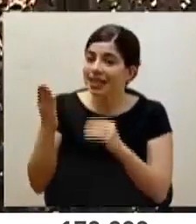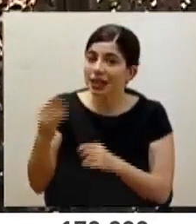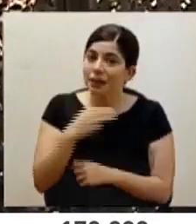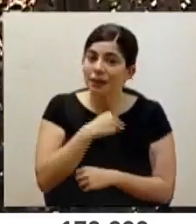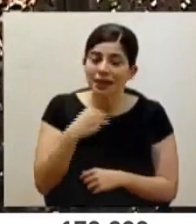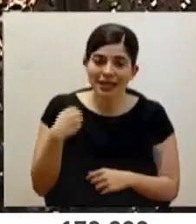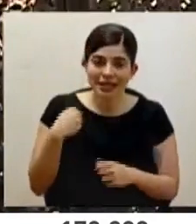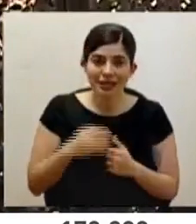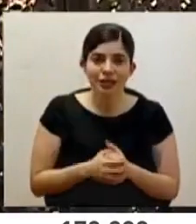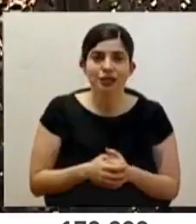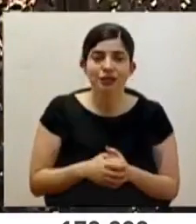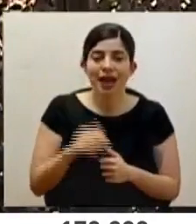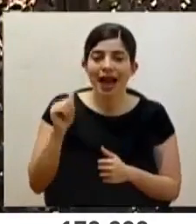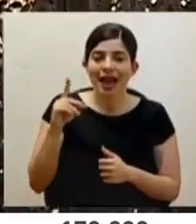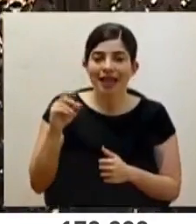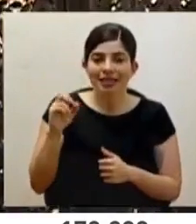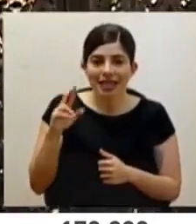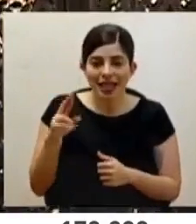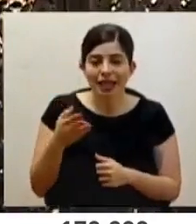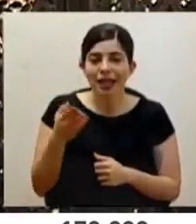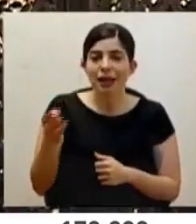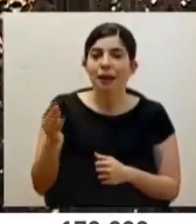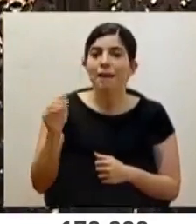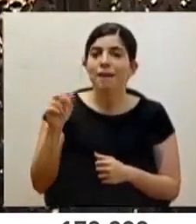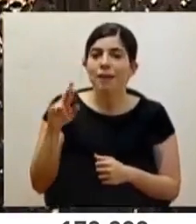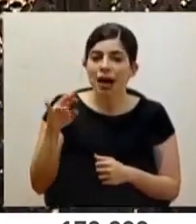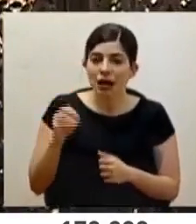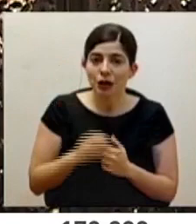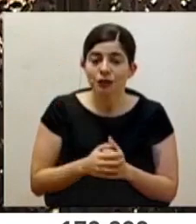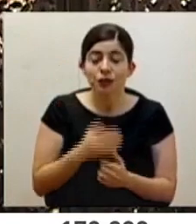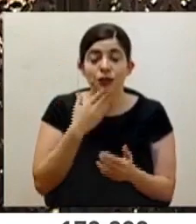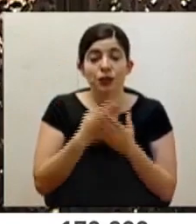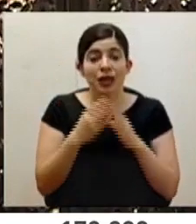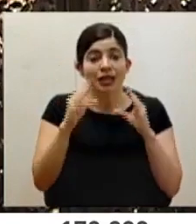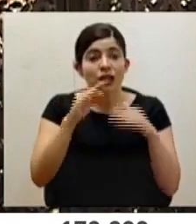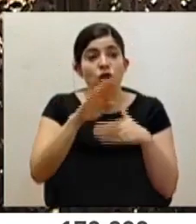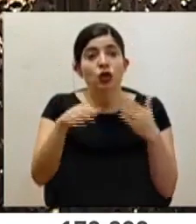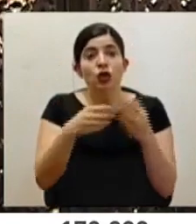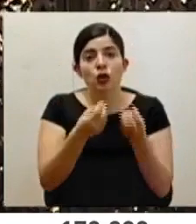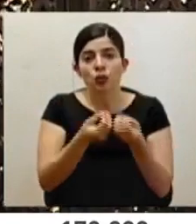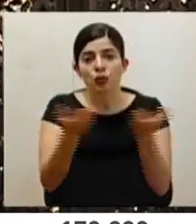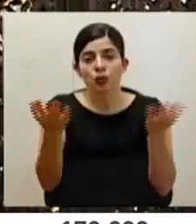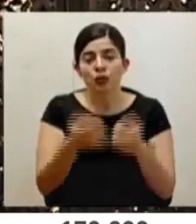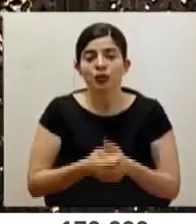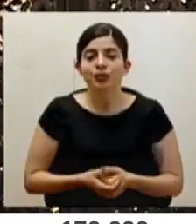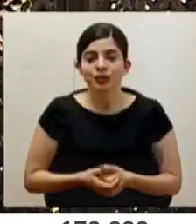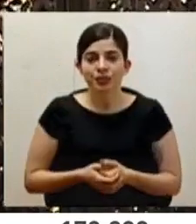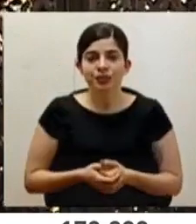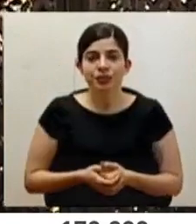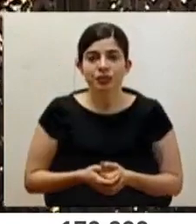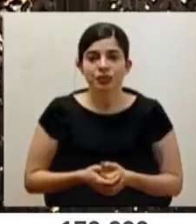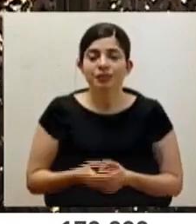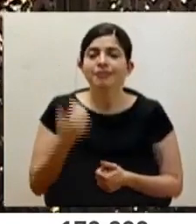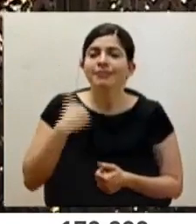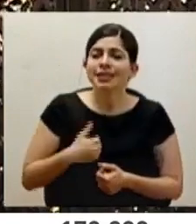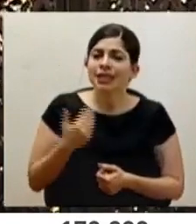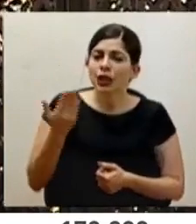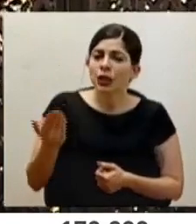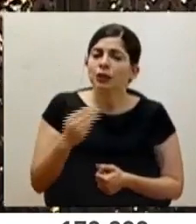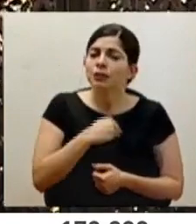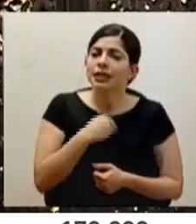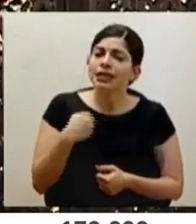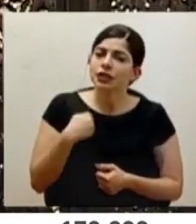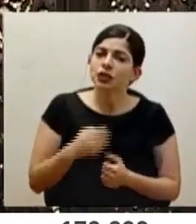señor ministro, don Alexander, don Mario. Buenas tardes a toda la audiencia. Señor ministro,